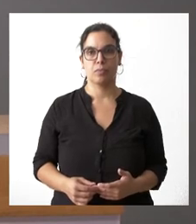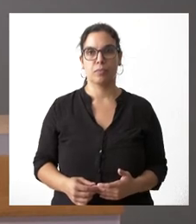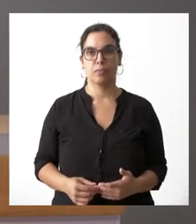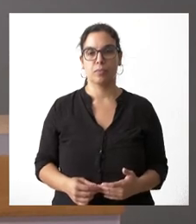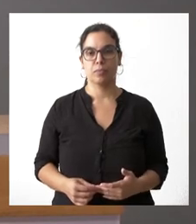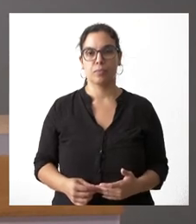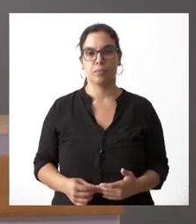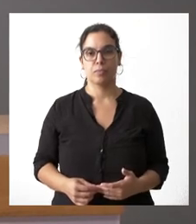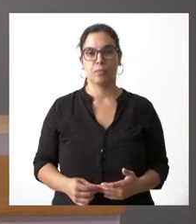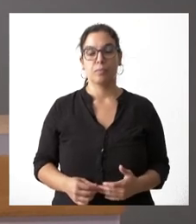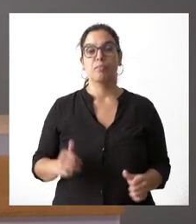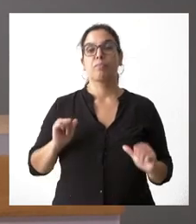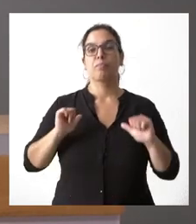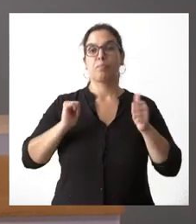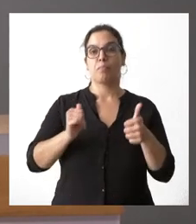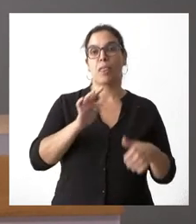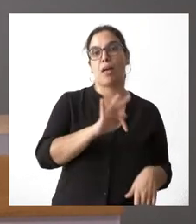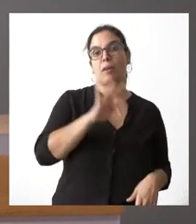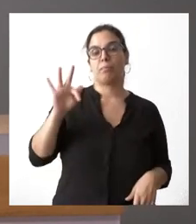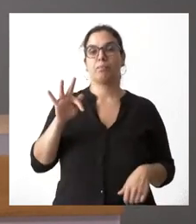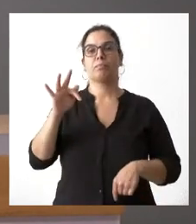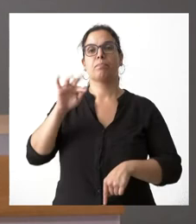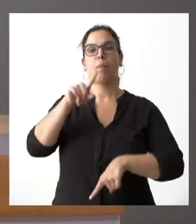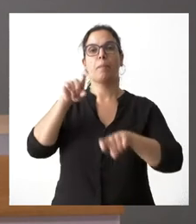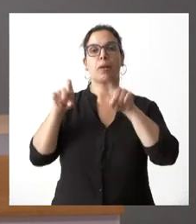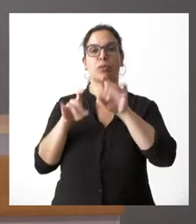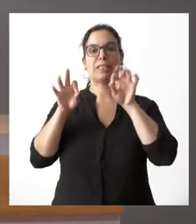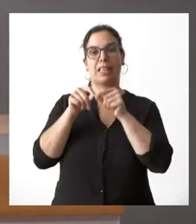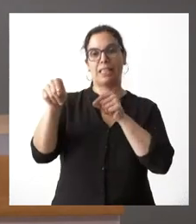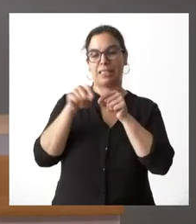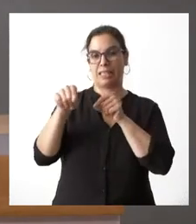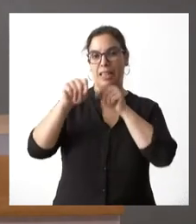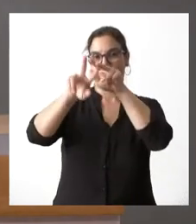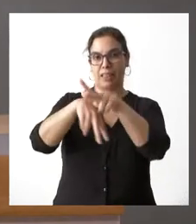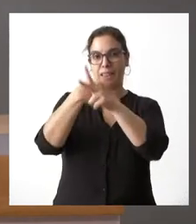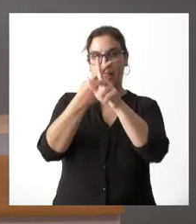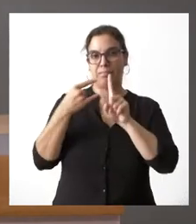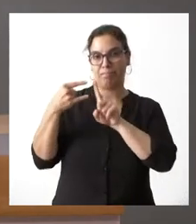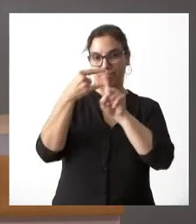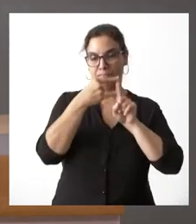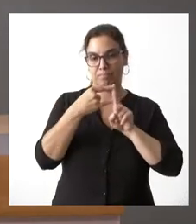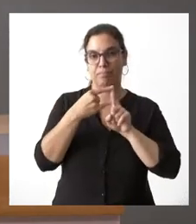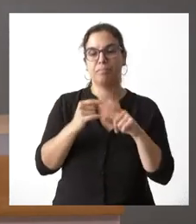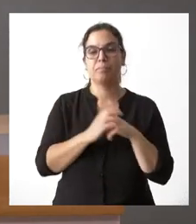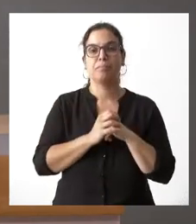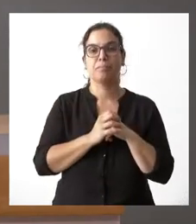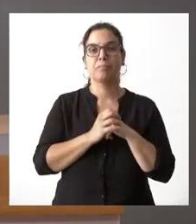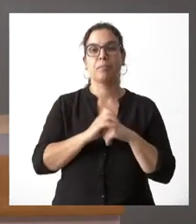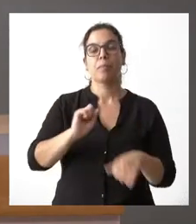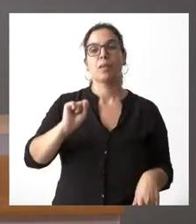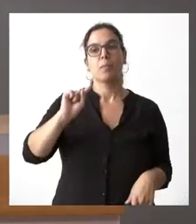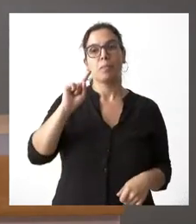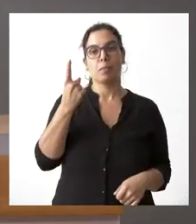vamos a abrir como siempre aquí un turno de preguntas con los compañeros que nos siguen por videoconferencia y lo vamos a iniciar